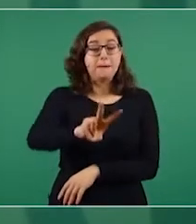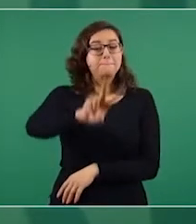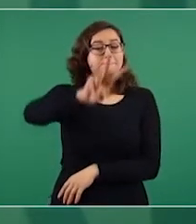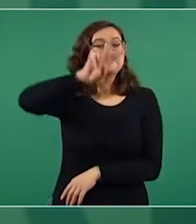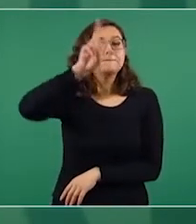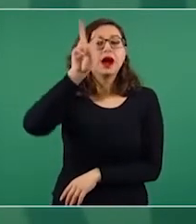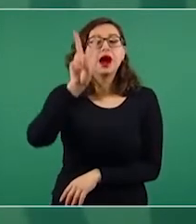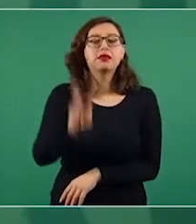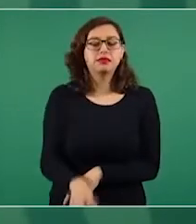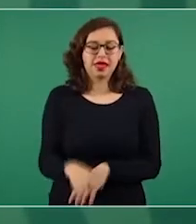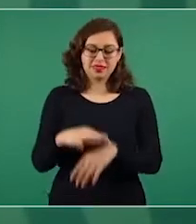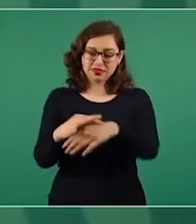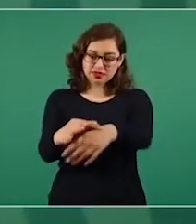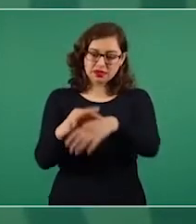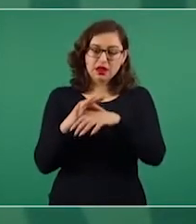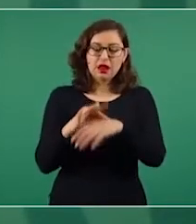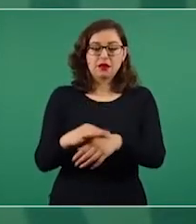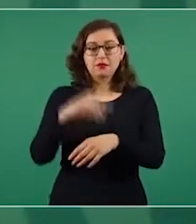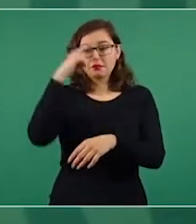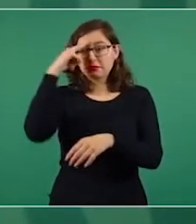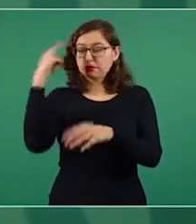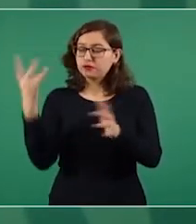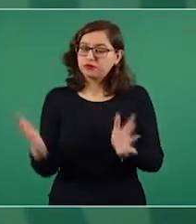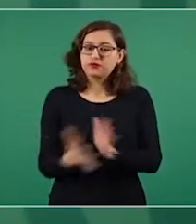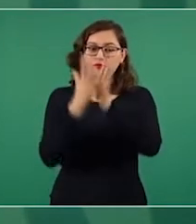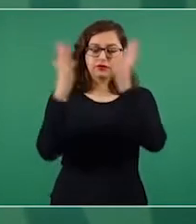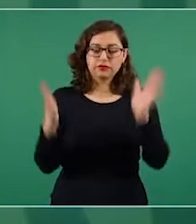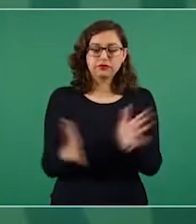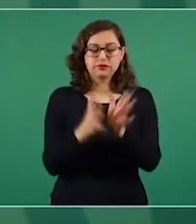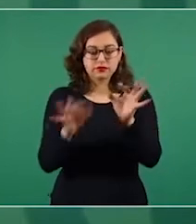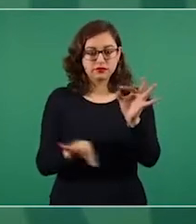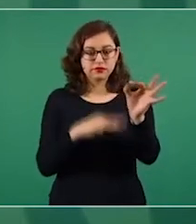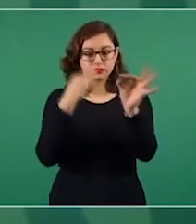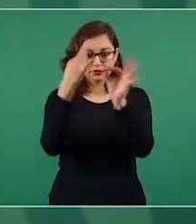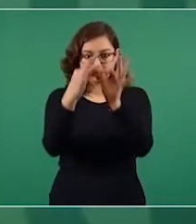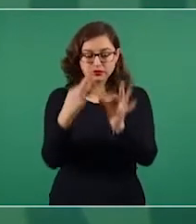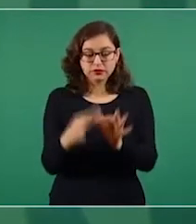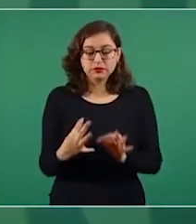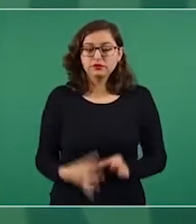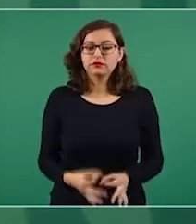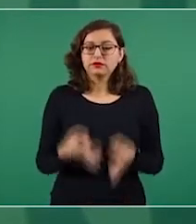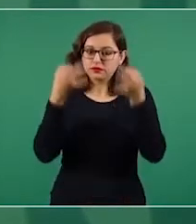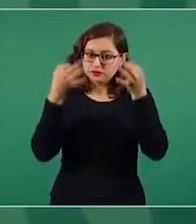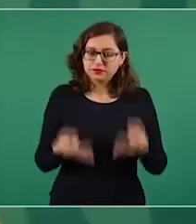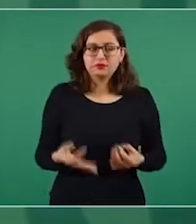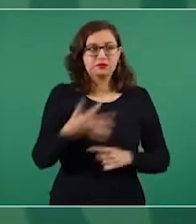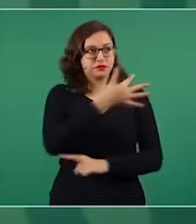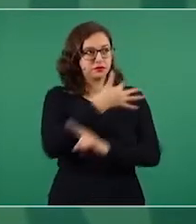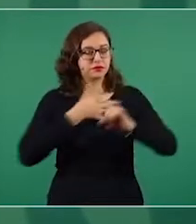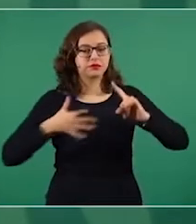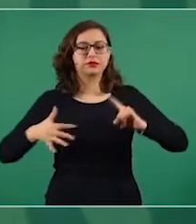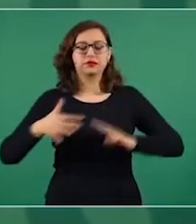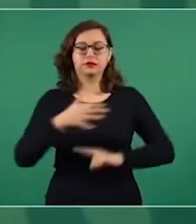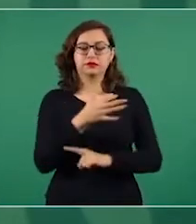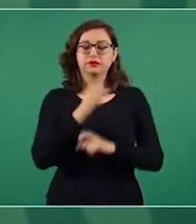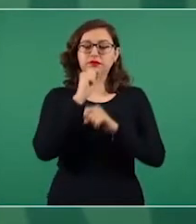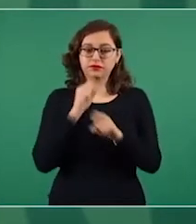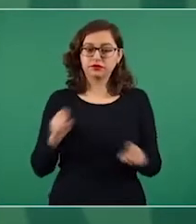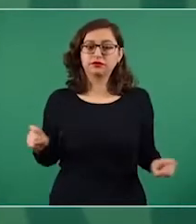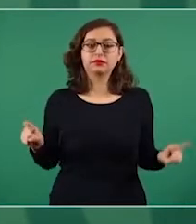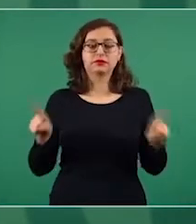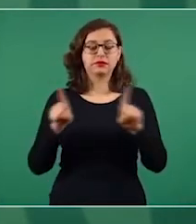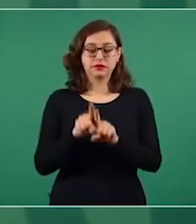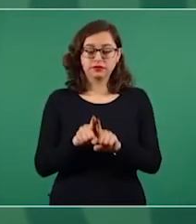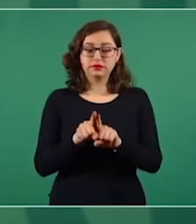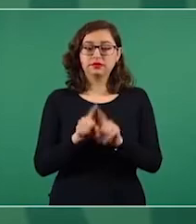construir un mejor medio ambiente para estas y las futuras generaciones. En este sentido, se invita también a